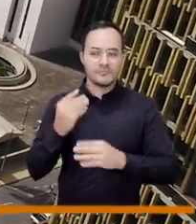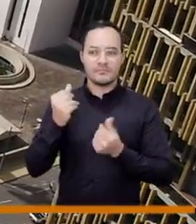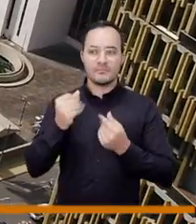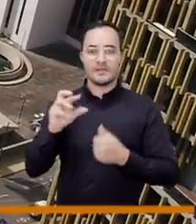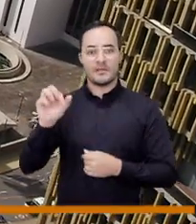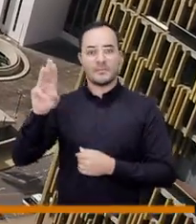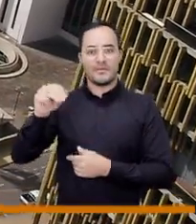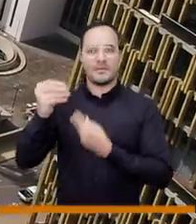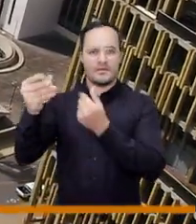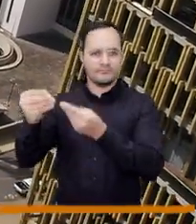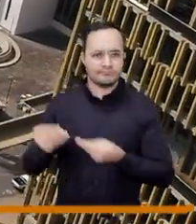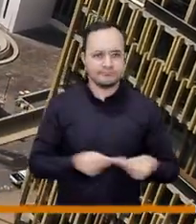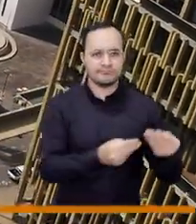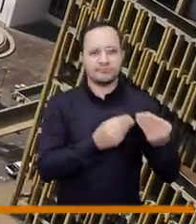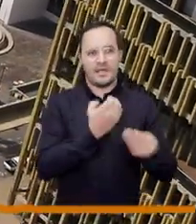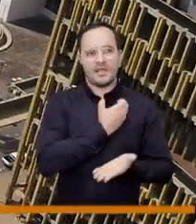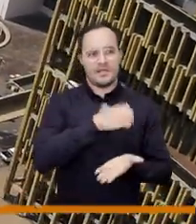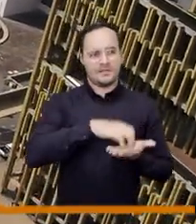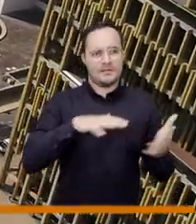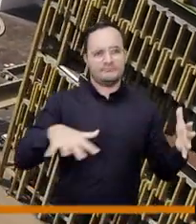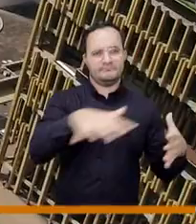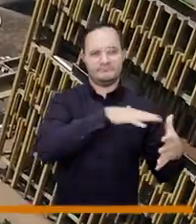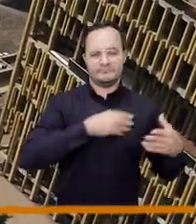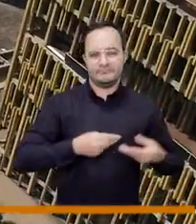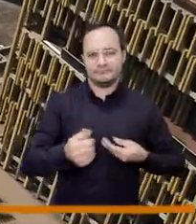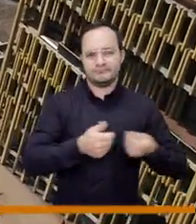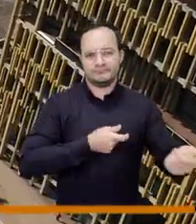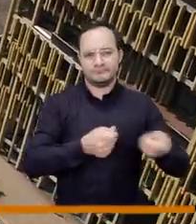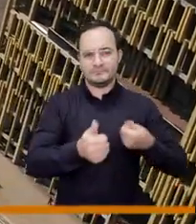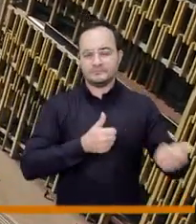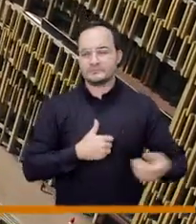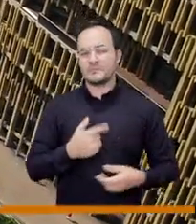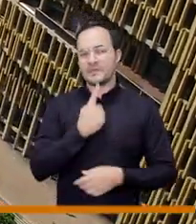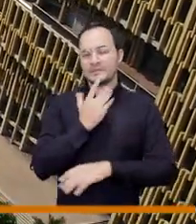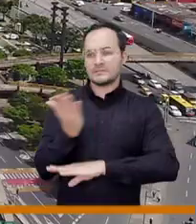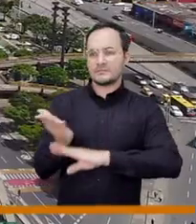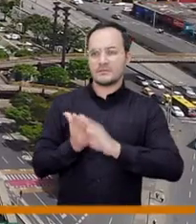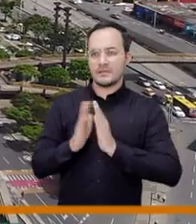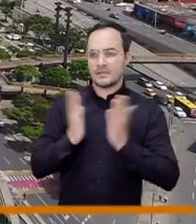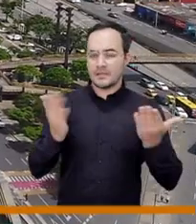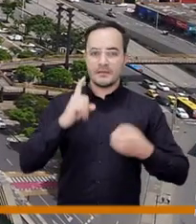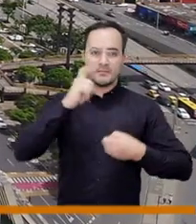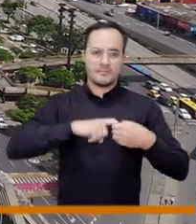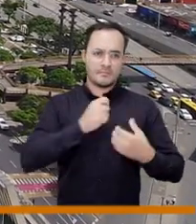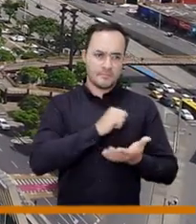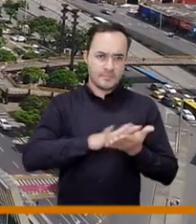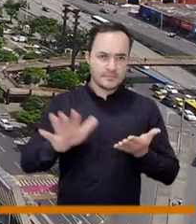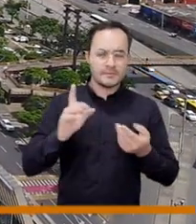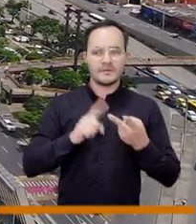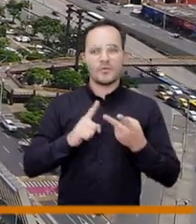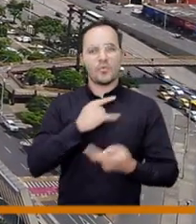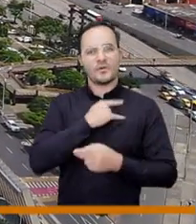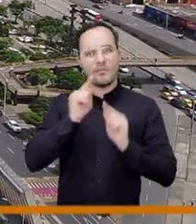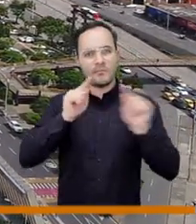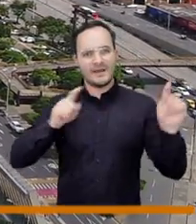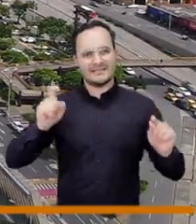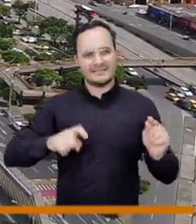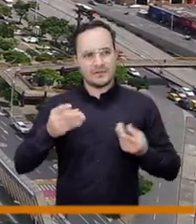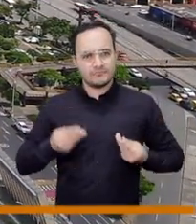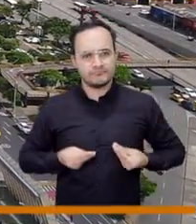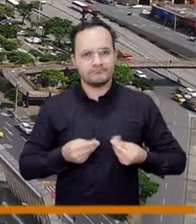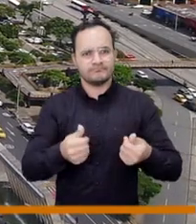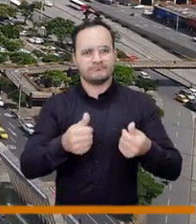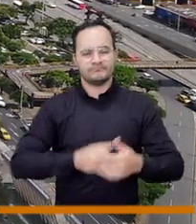de pm esta vez diciendo el alcalde que se necesitan para las universidades para la matrícula cero que opinión le merece a la